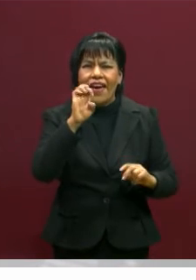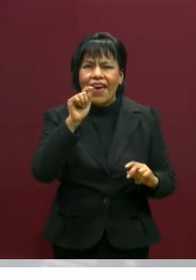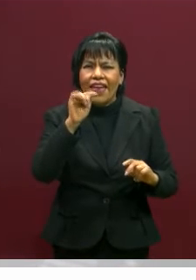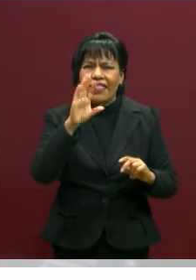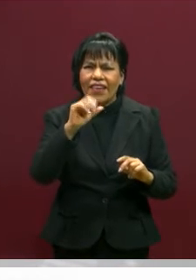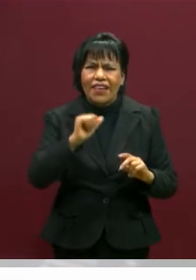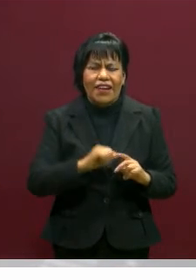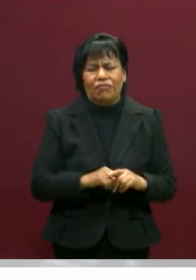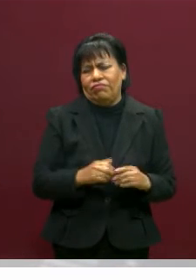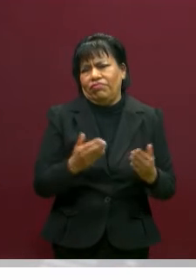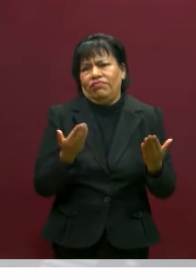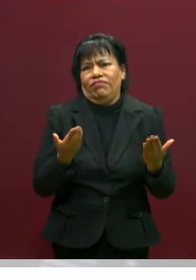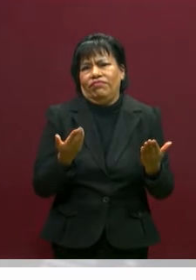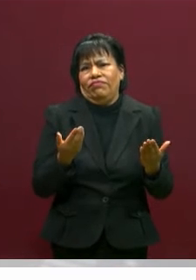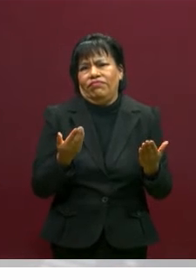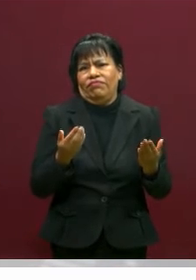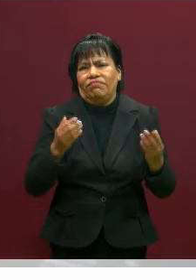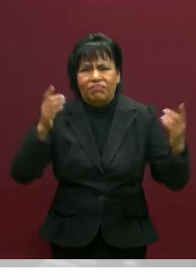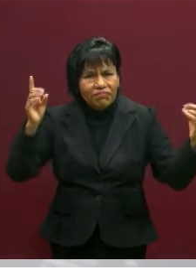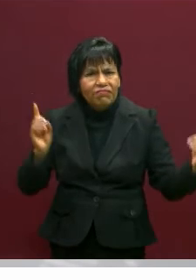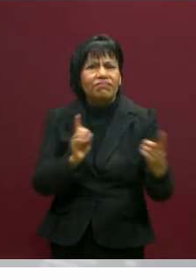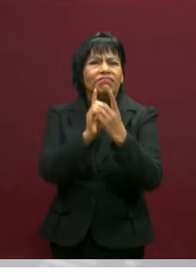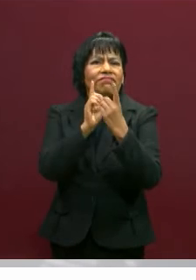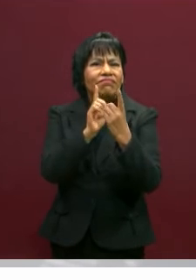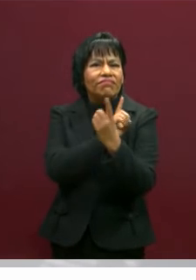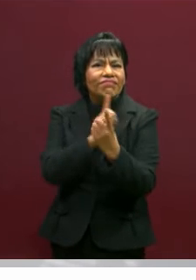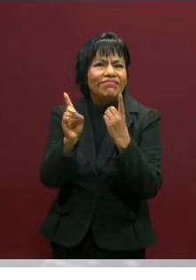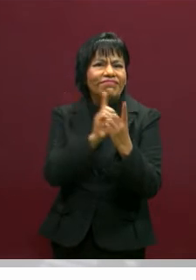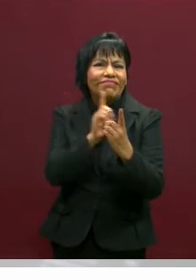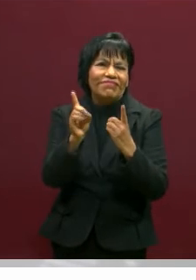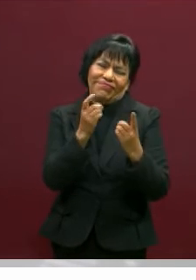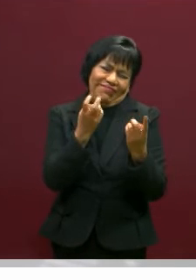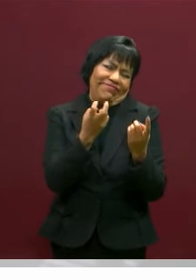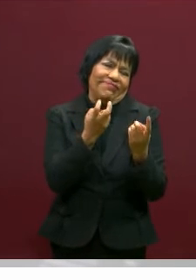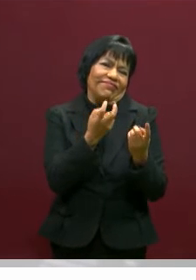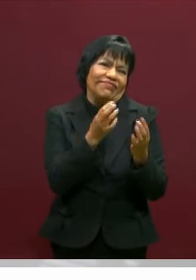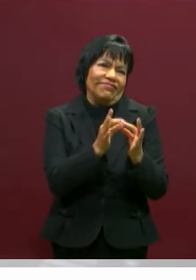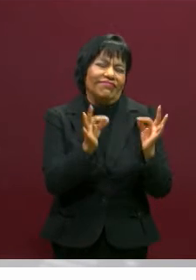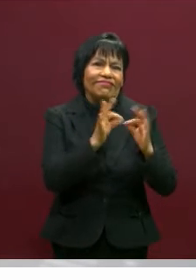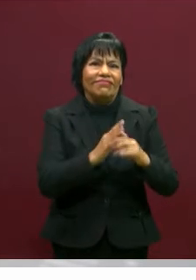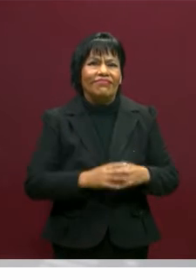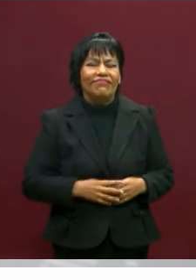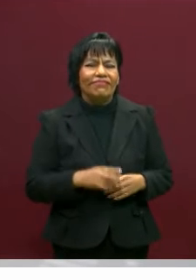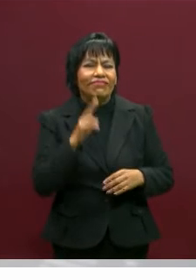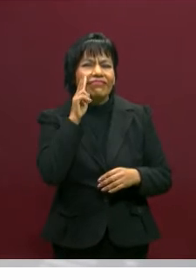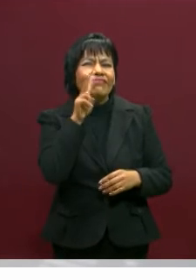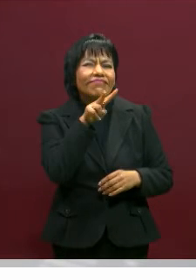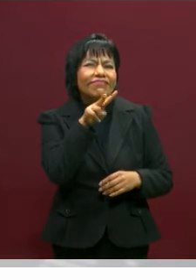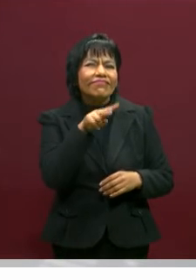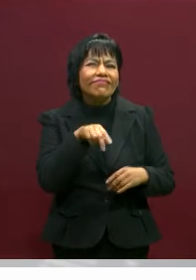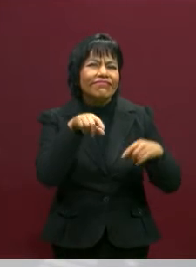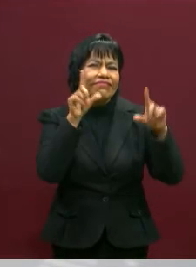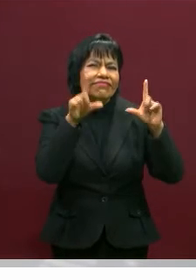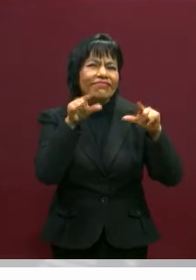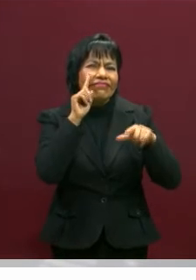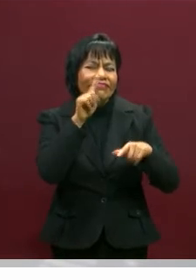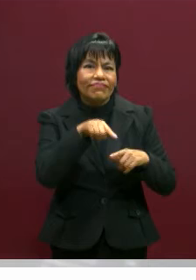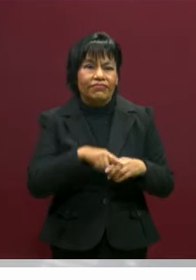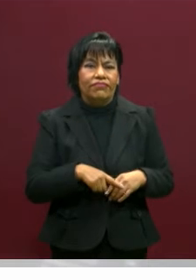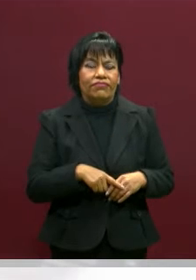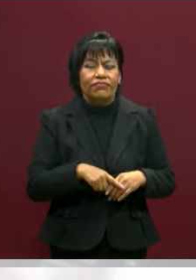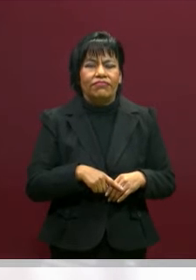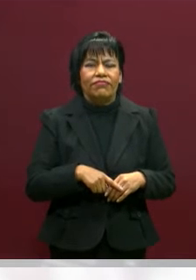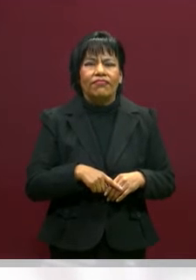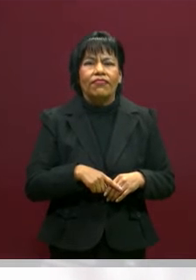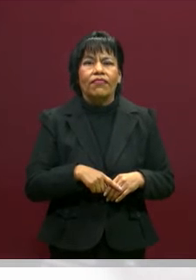caso si no es porque hay un encuentro con otro también, ¿no? Exactamente, sí. Dice, ahí, voy diciendo algunos nombres porque